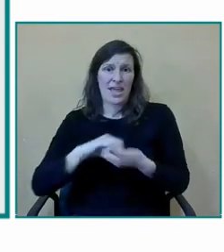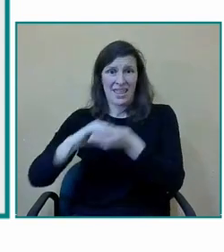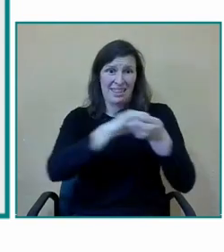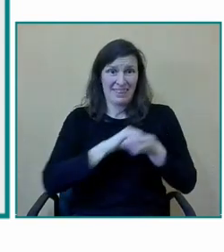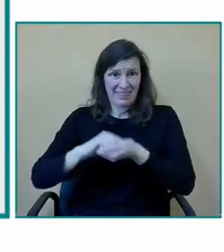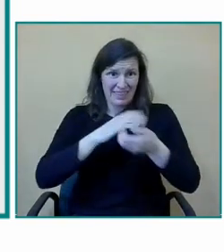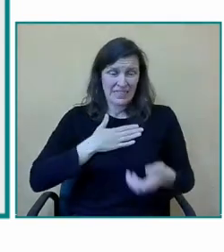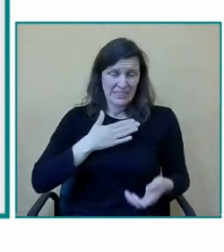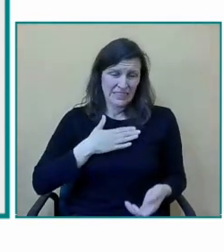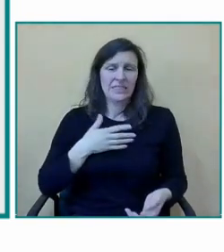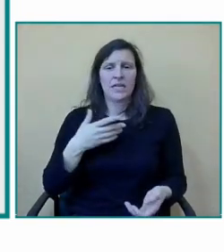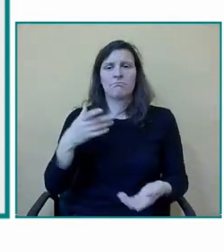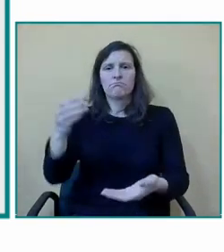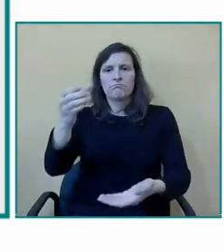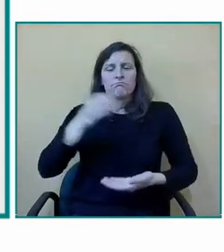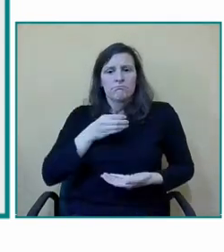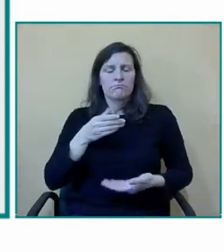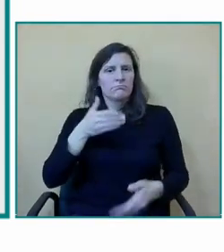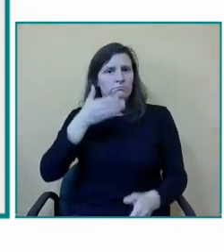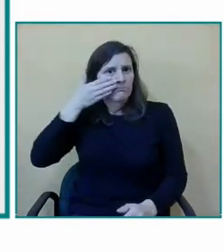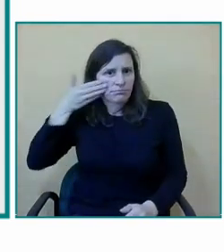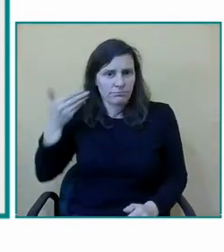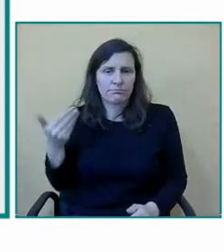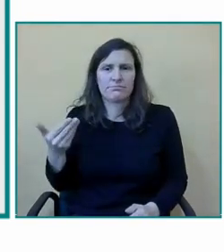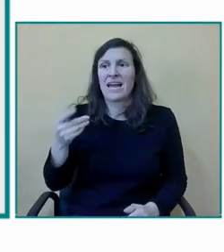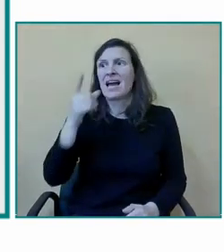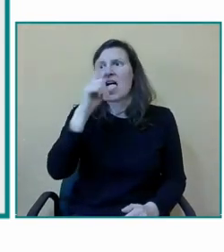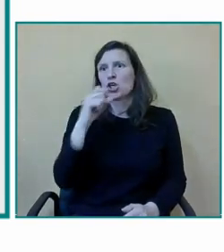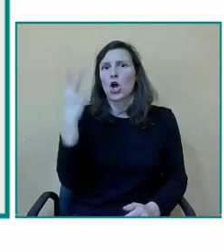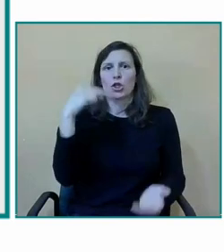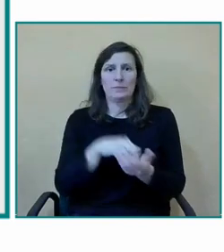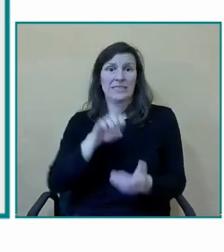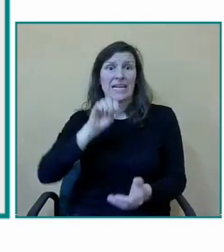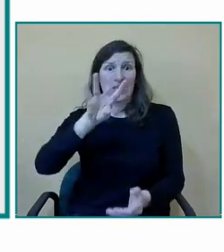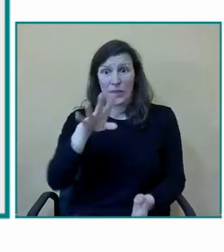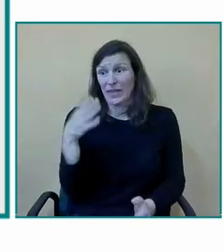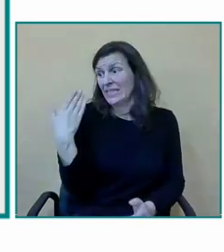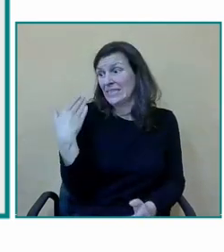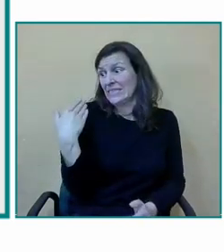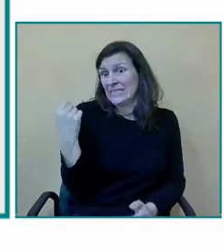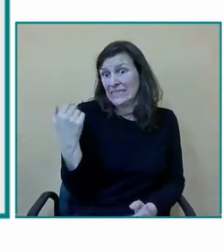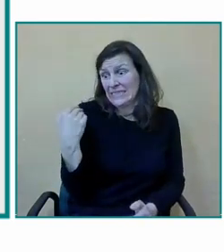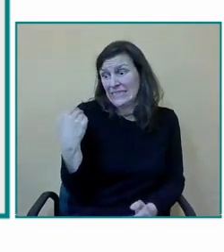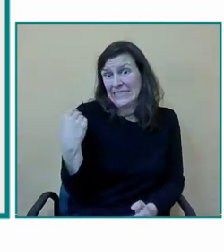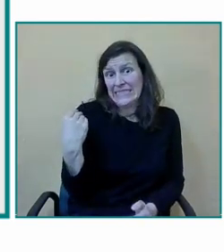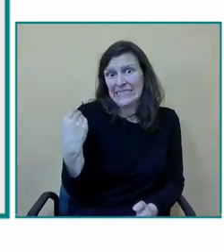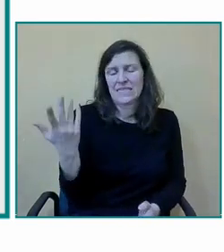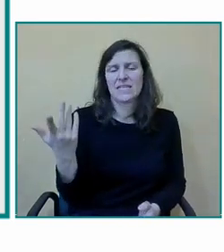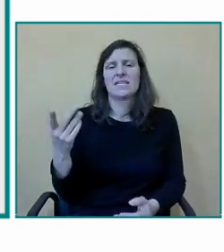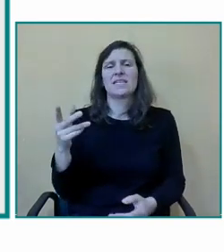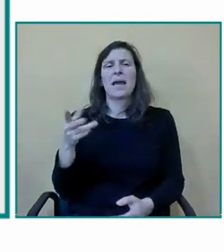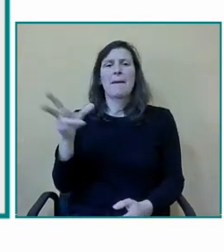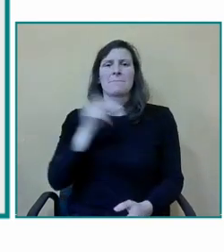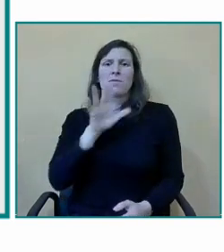Personas Sordas y eso fue en el 2014 y el actual el reciente premio